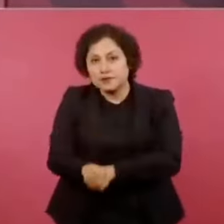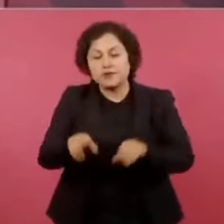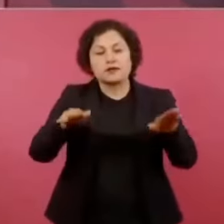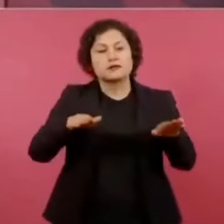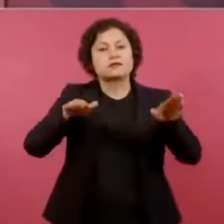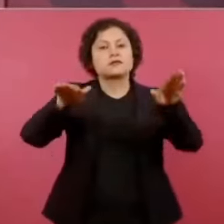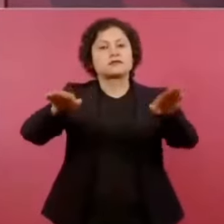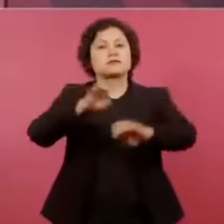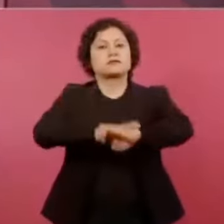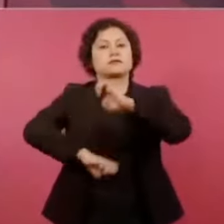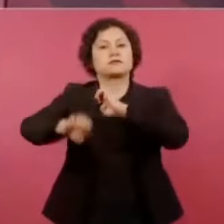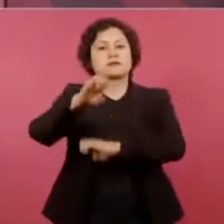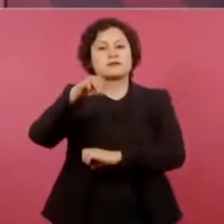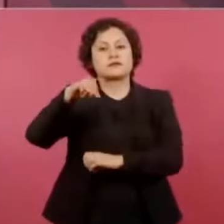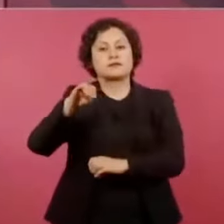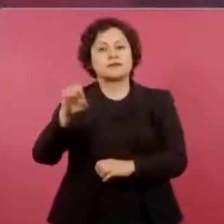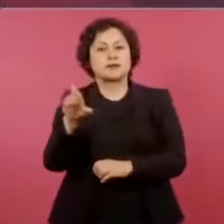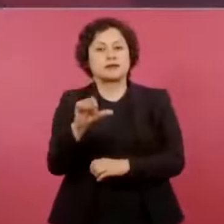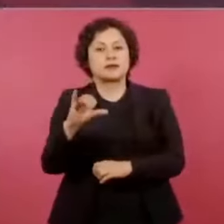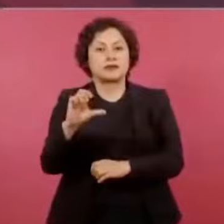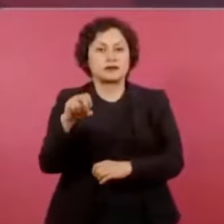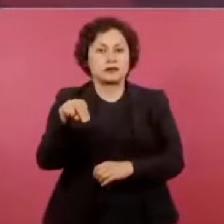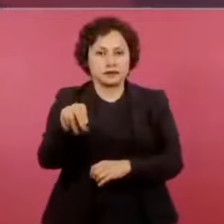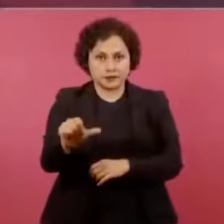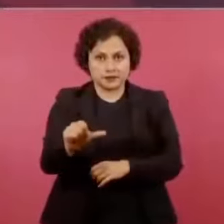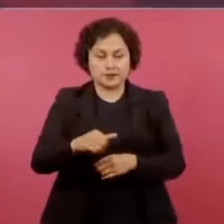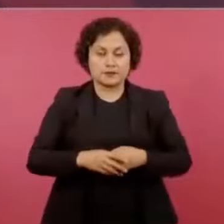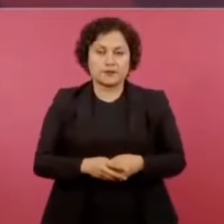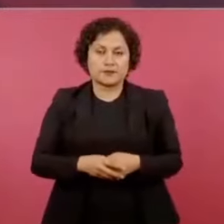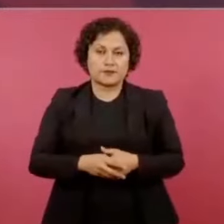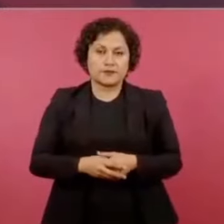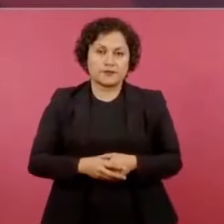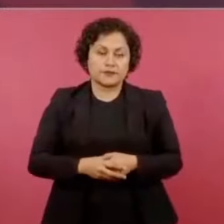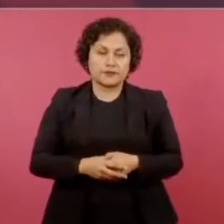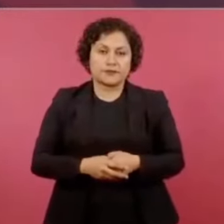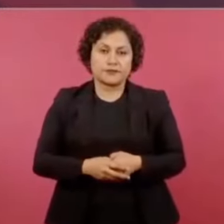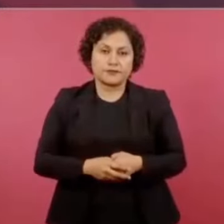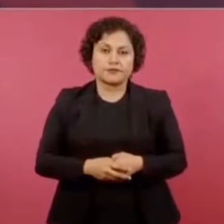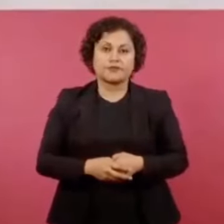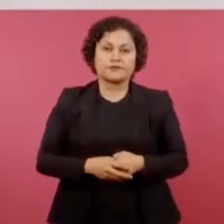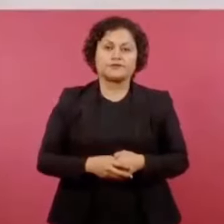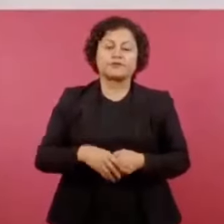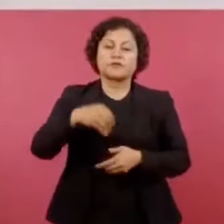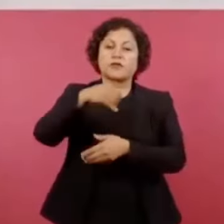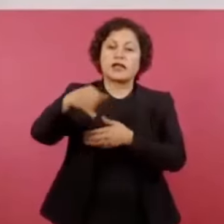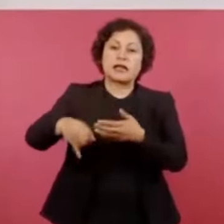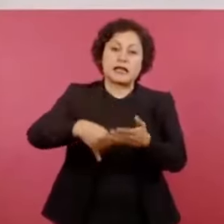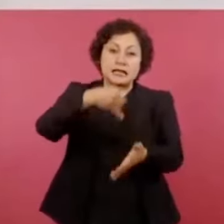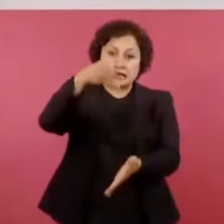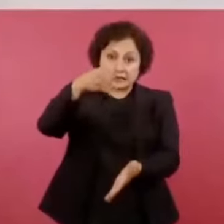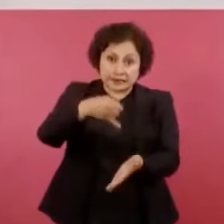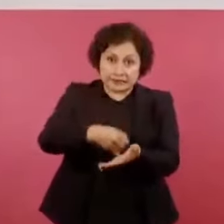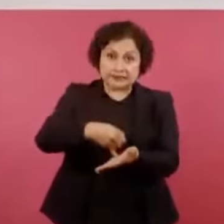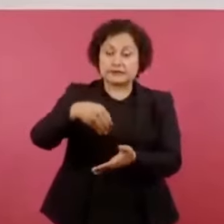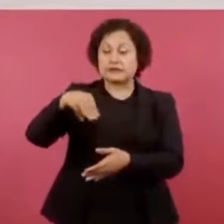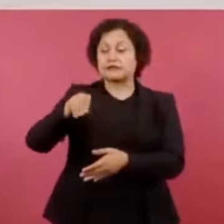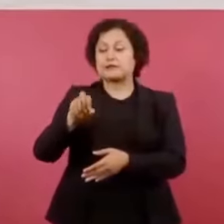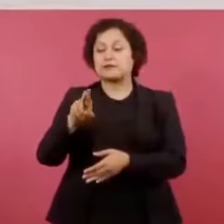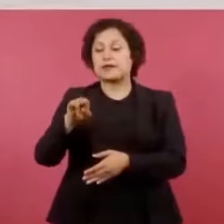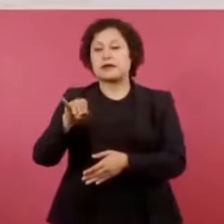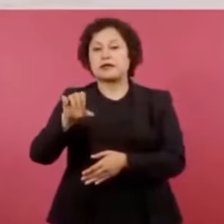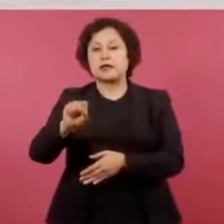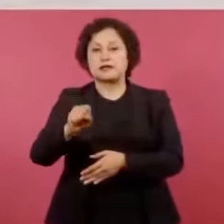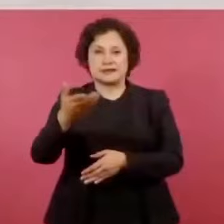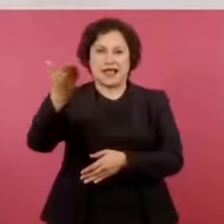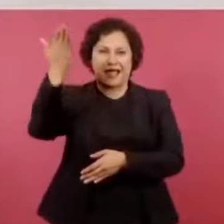las Islas Marías que dejaron de ser prisión están